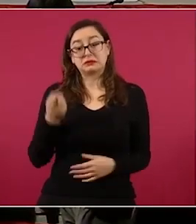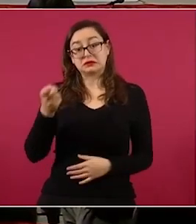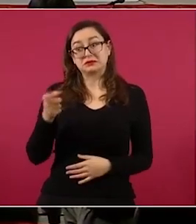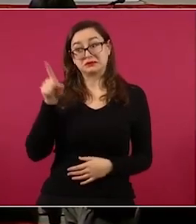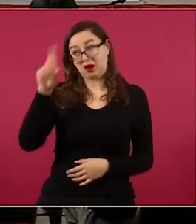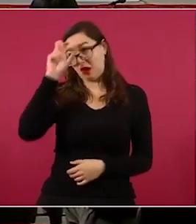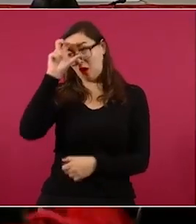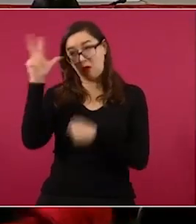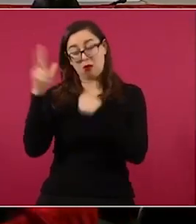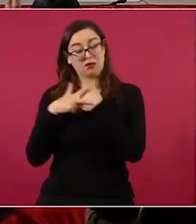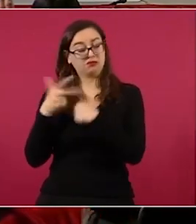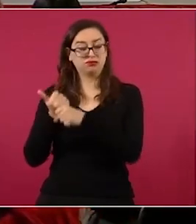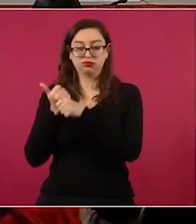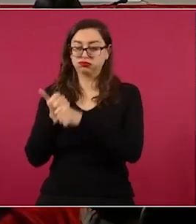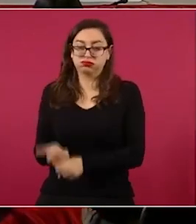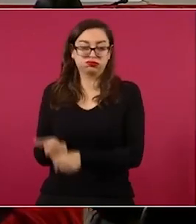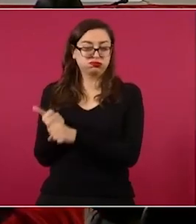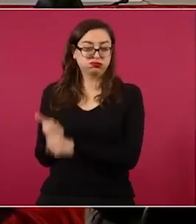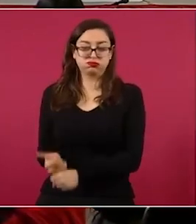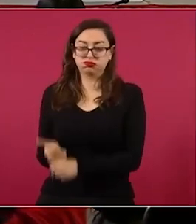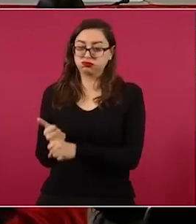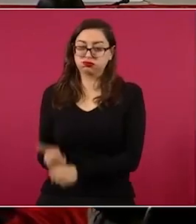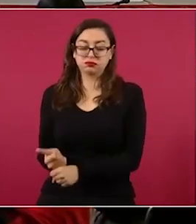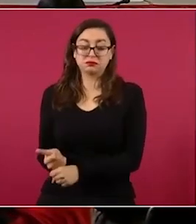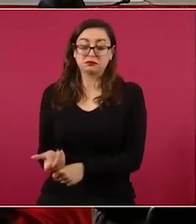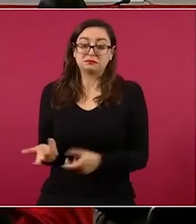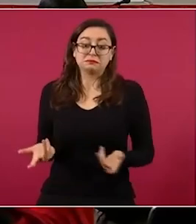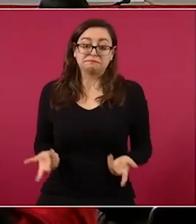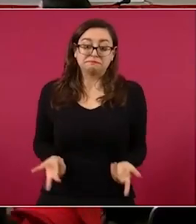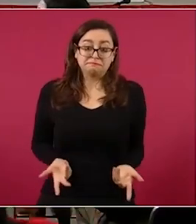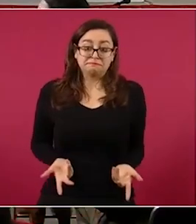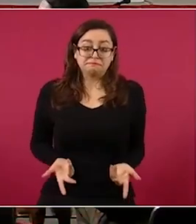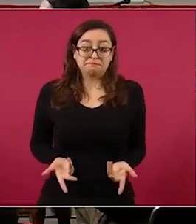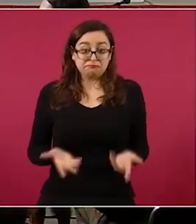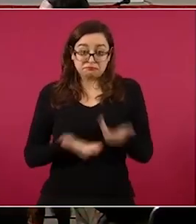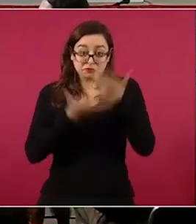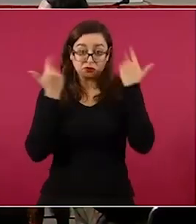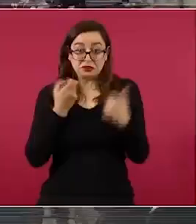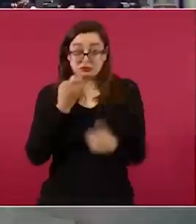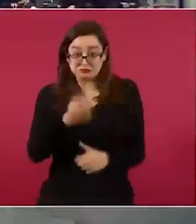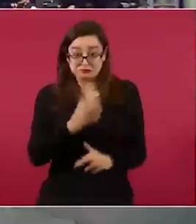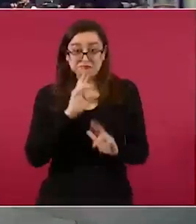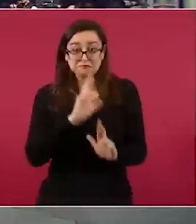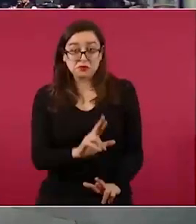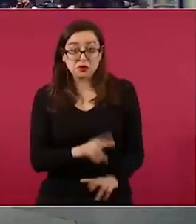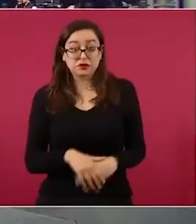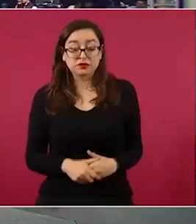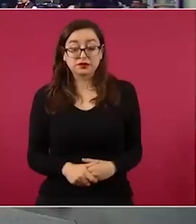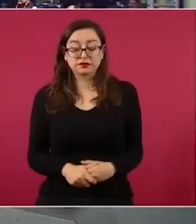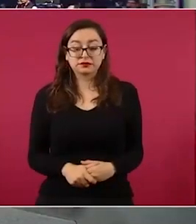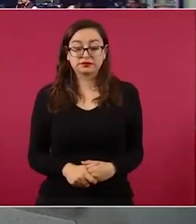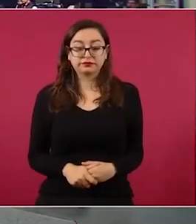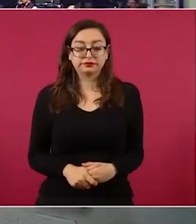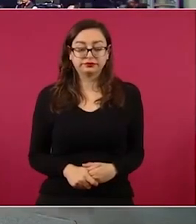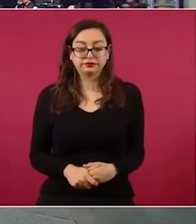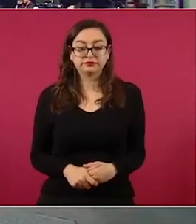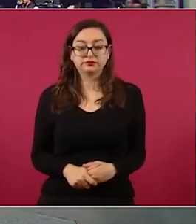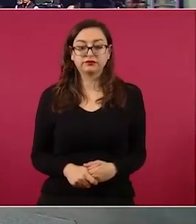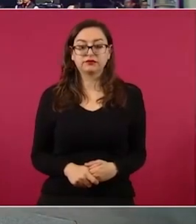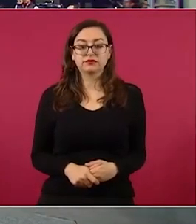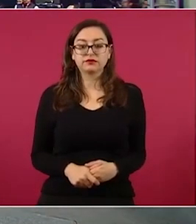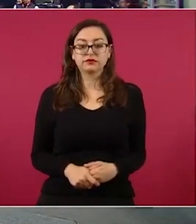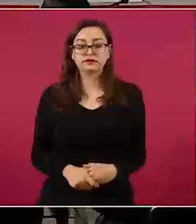podemos comentar. Entonces, no sé si te contestamos. Ah, esto